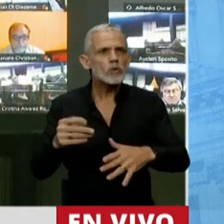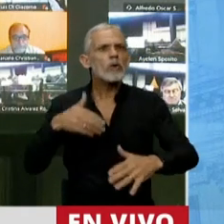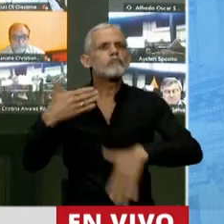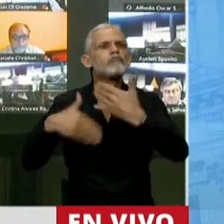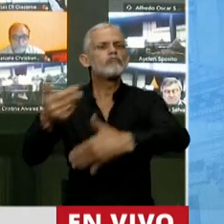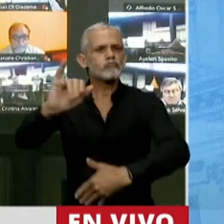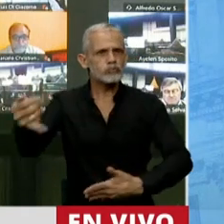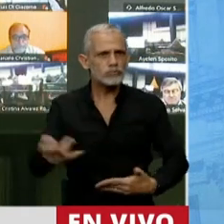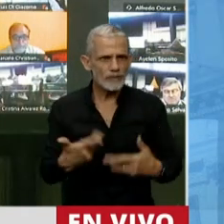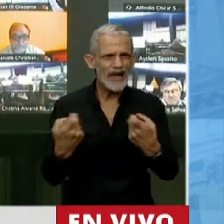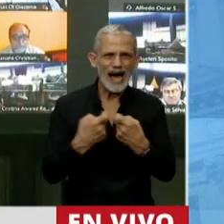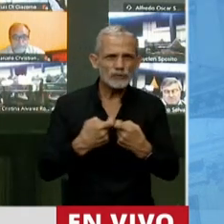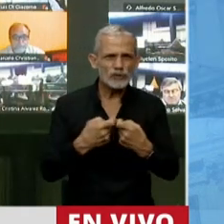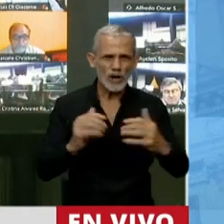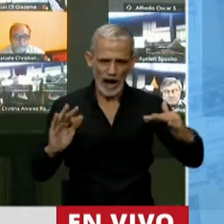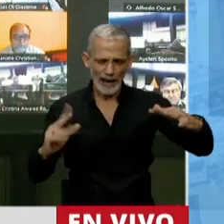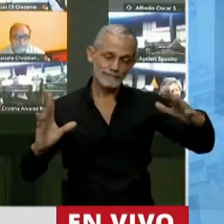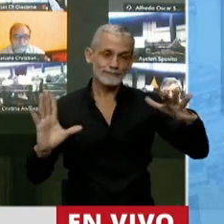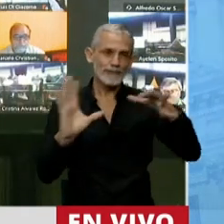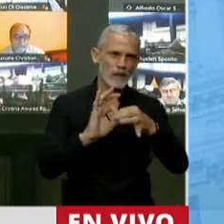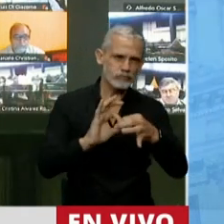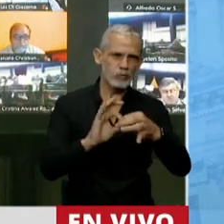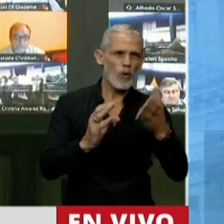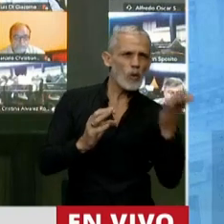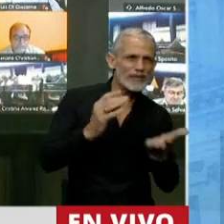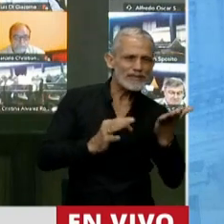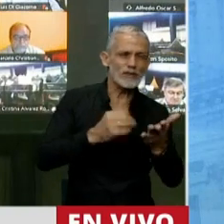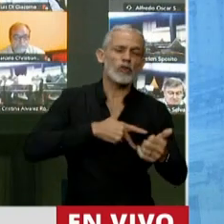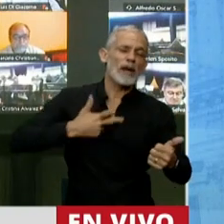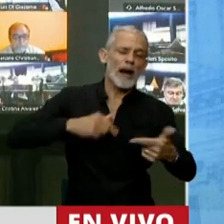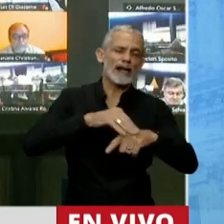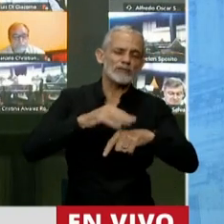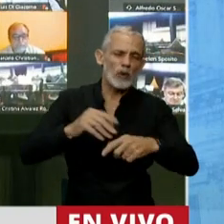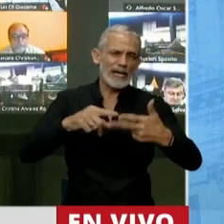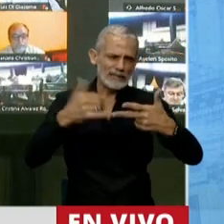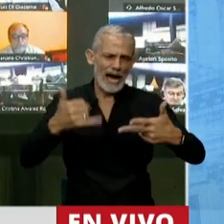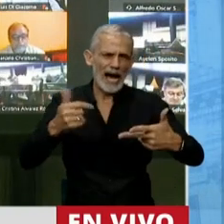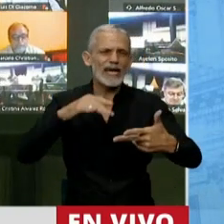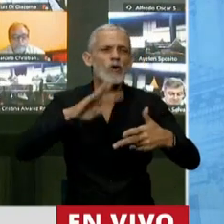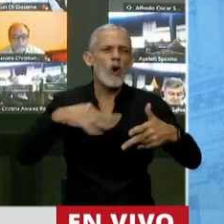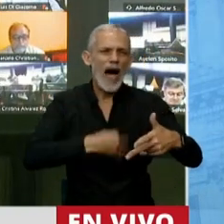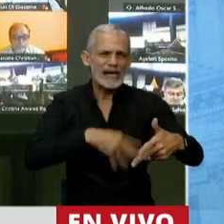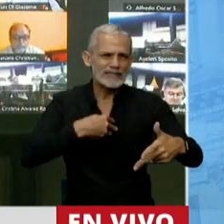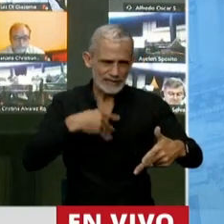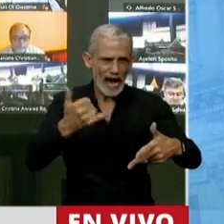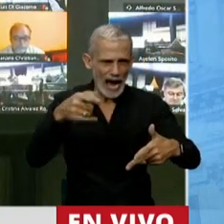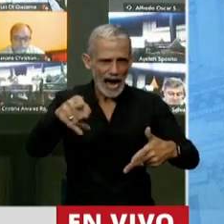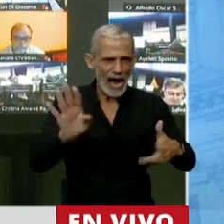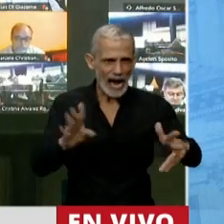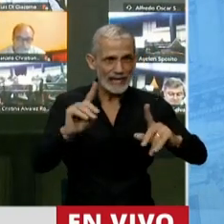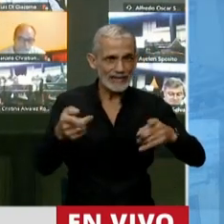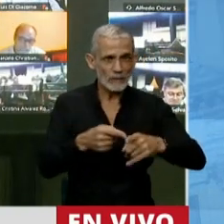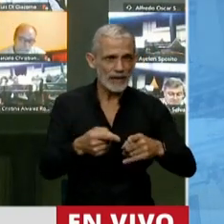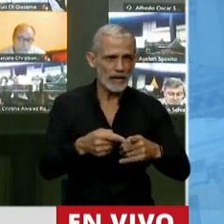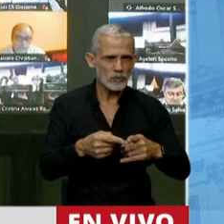prósperos. Hay una asociación entre justicia y prosperidad. No es casual. Dinamarca, Suecia, Canadá, se los nombra siempre. Y la pregunta